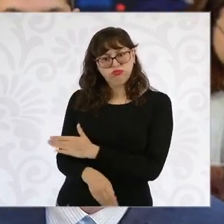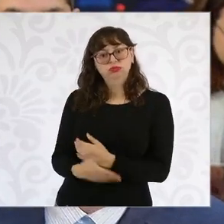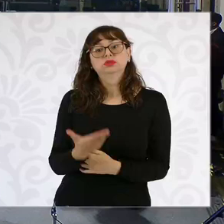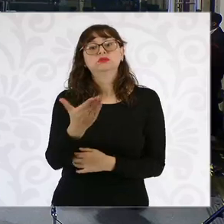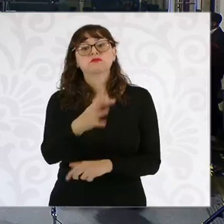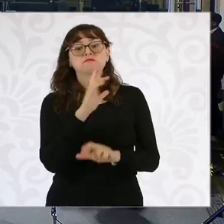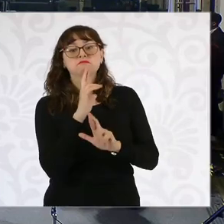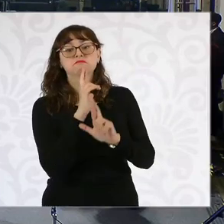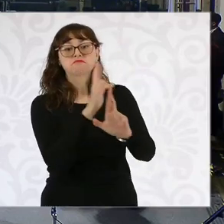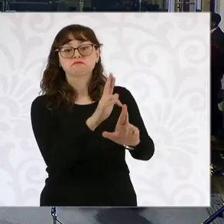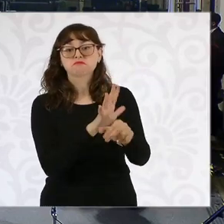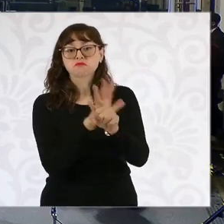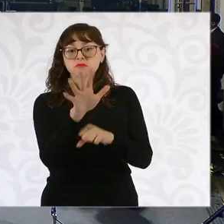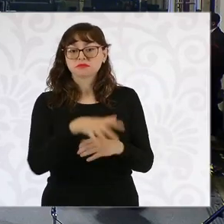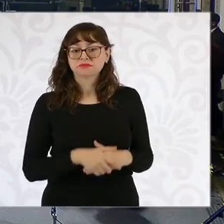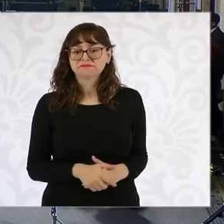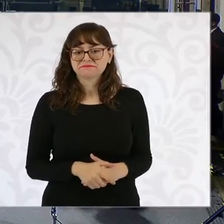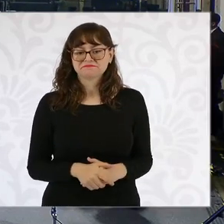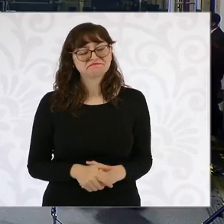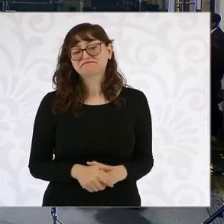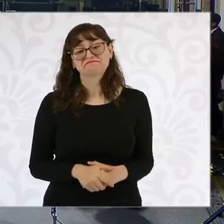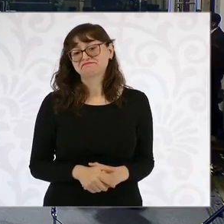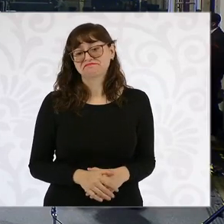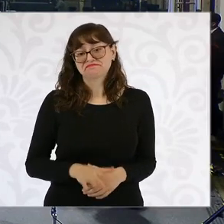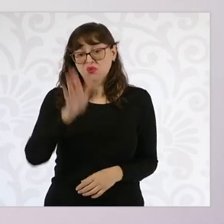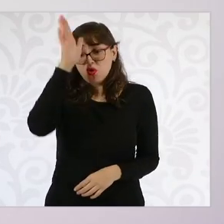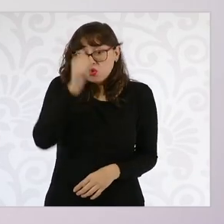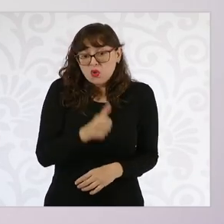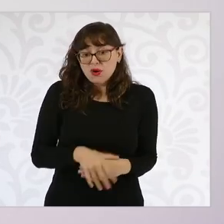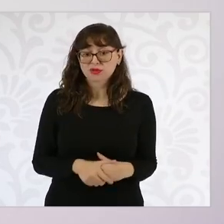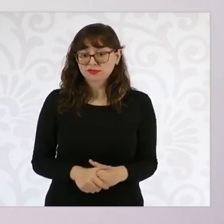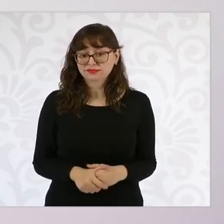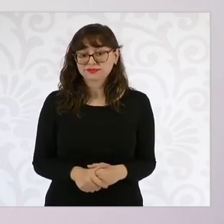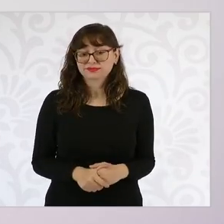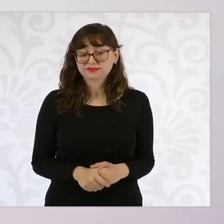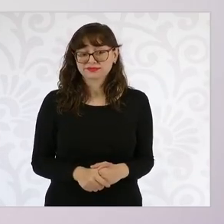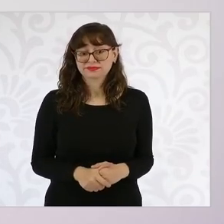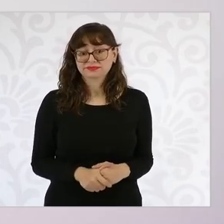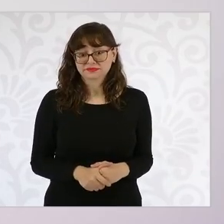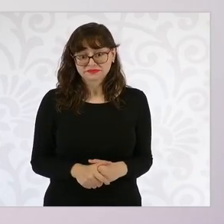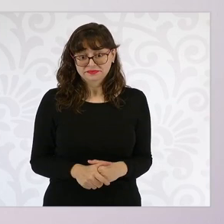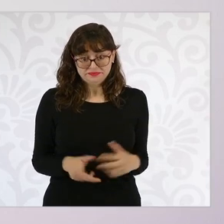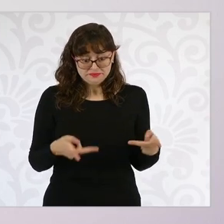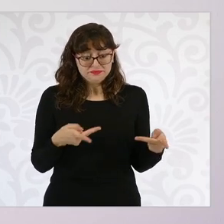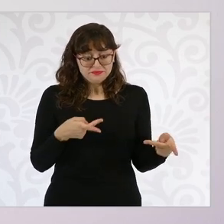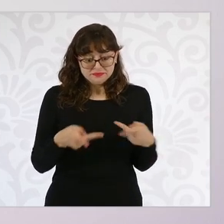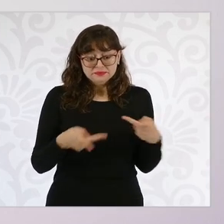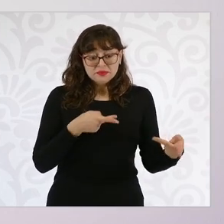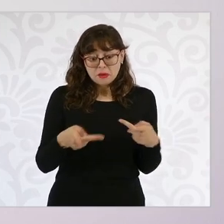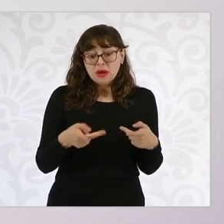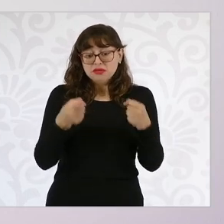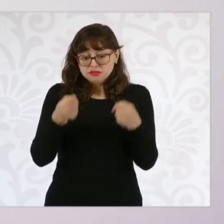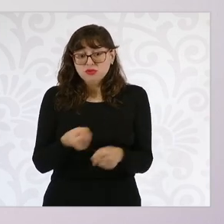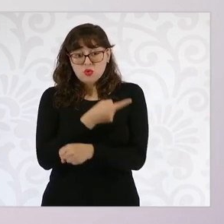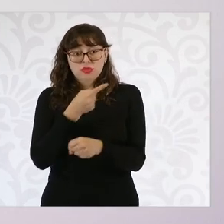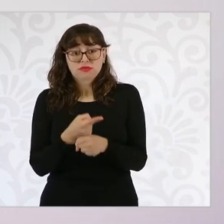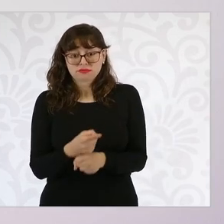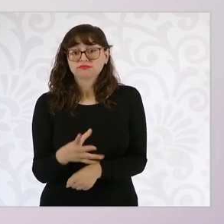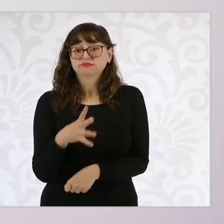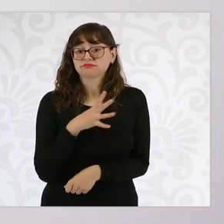usted? No estoy de acuerdo. Hay una estrategia de seguridad